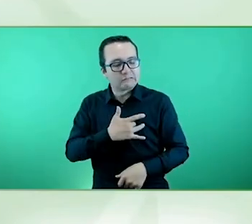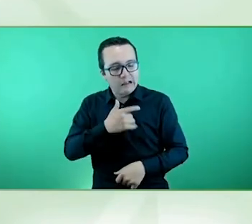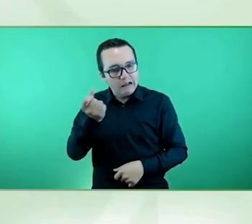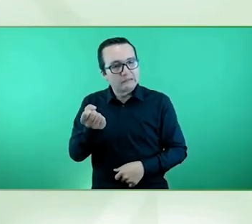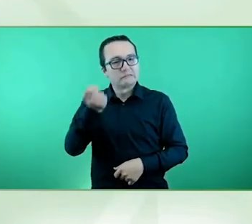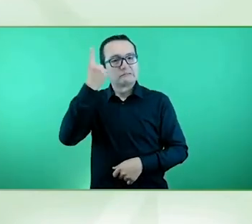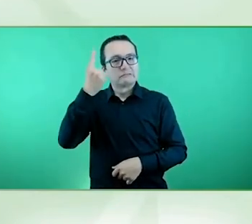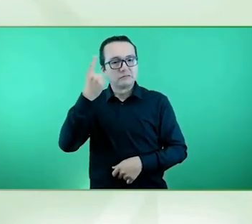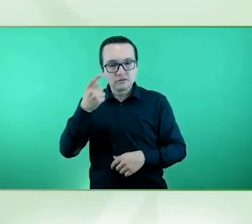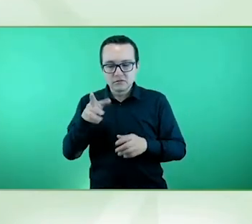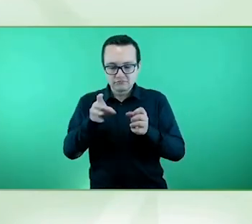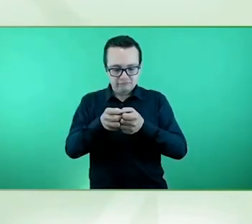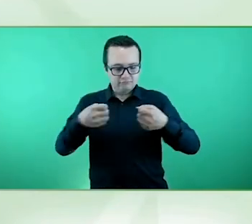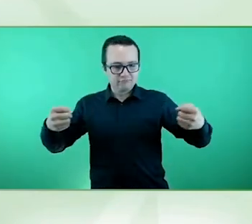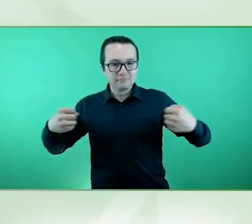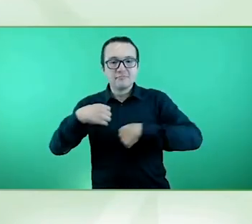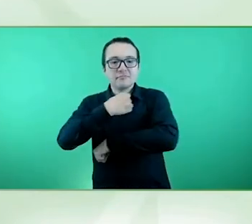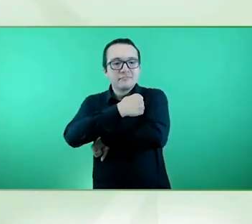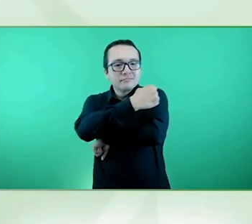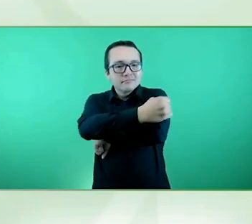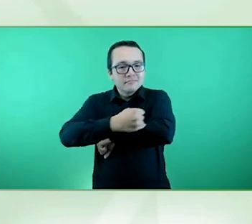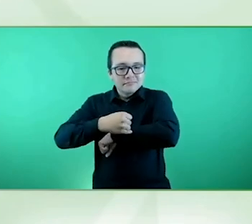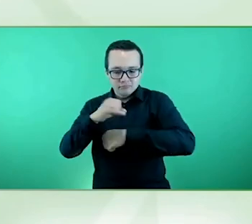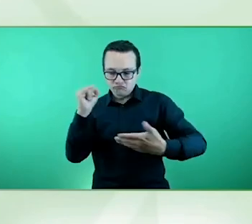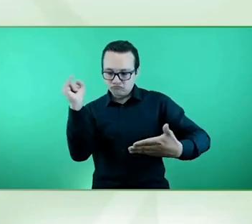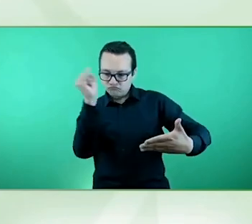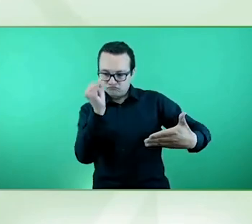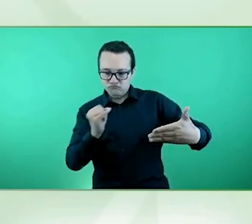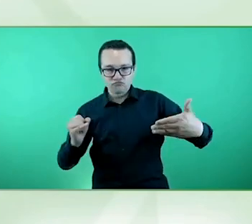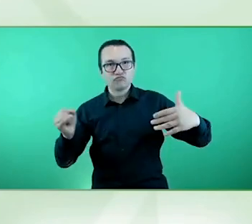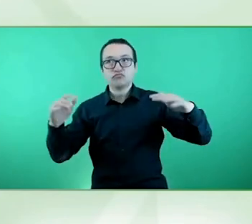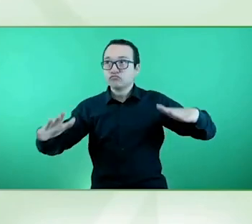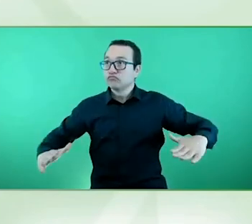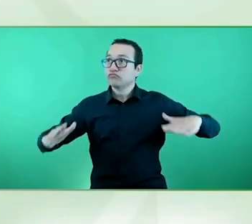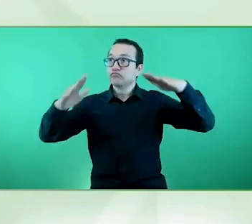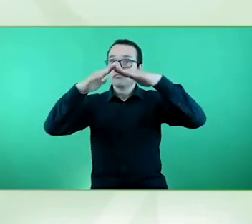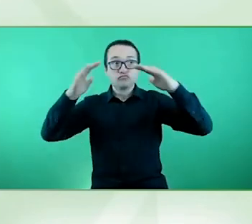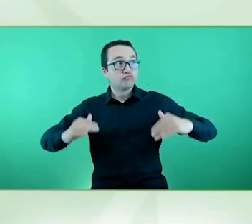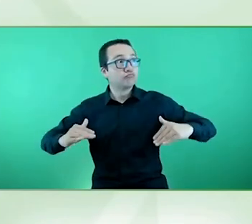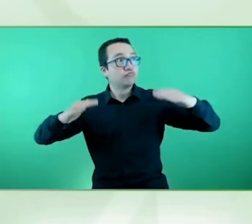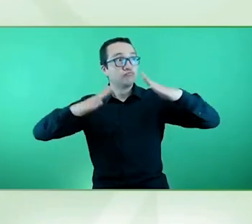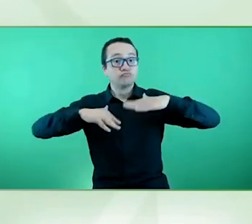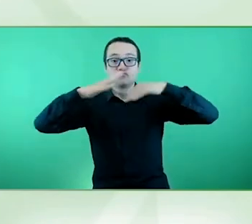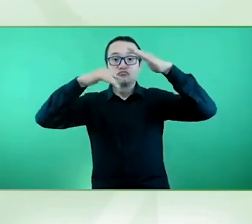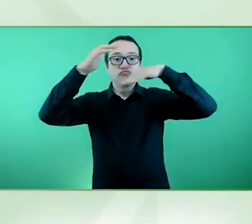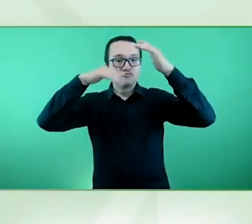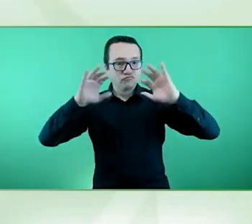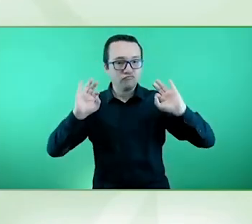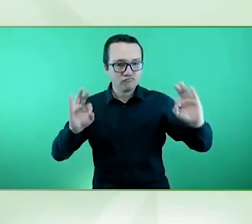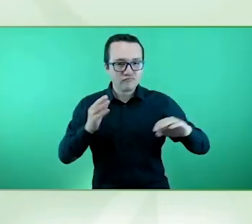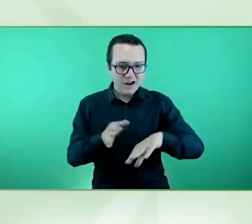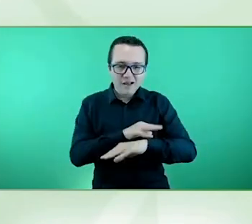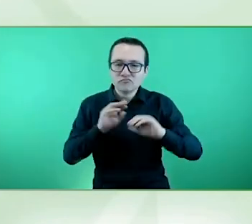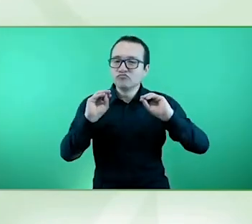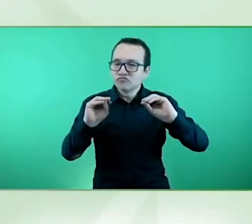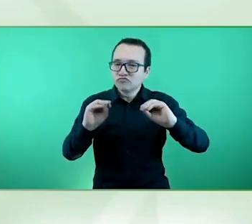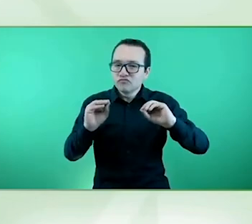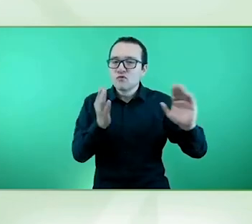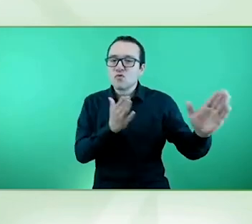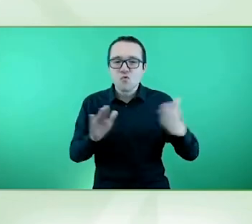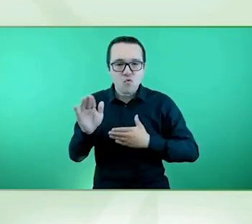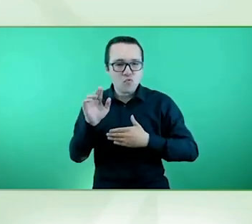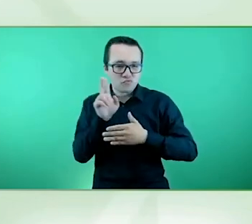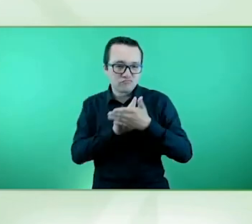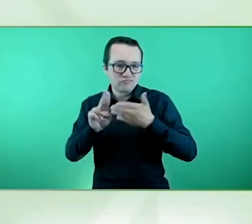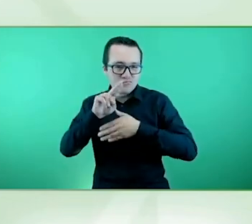para diseñadores, para el entorno de la construcción, pero un día nos surgió la idea de por qué no todas estas